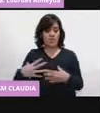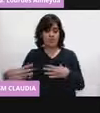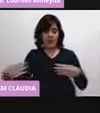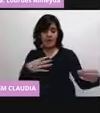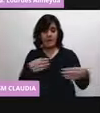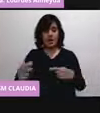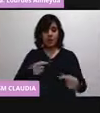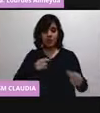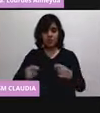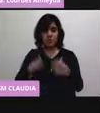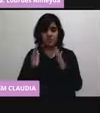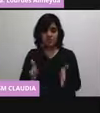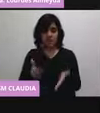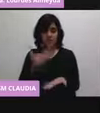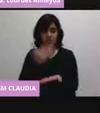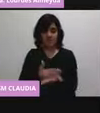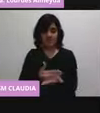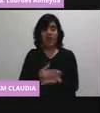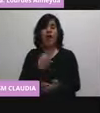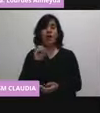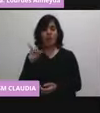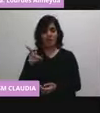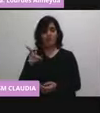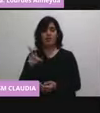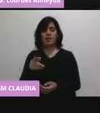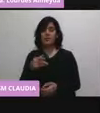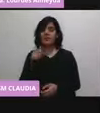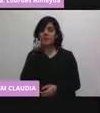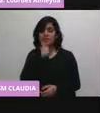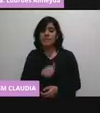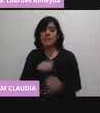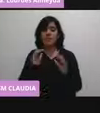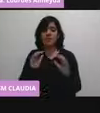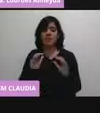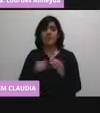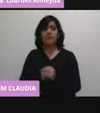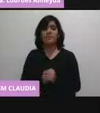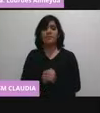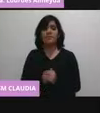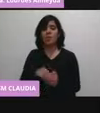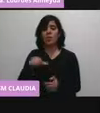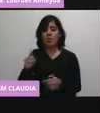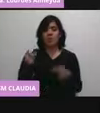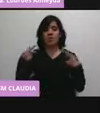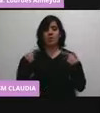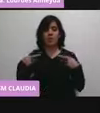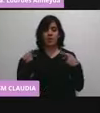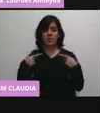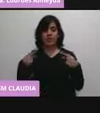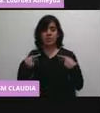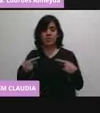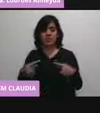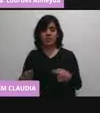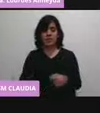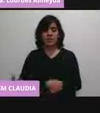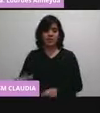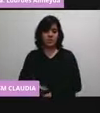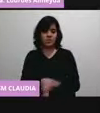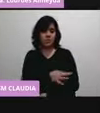las personas que hayan recibido plasma, plasma de convalescentes de COVID